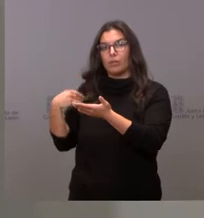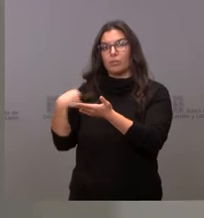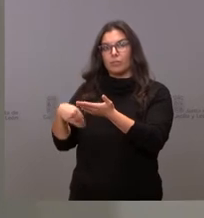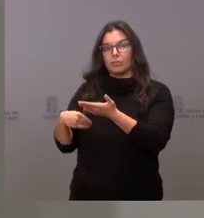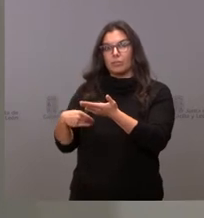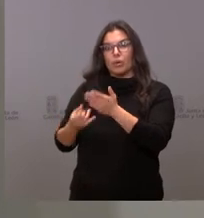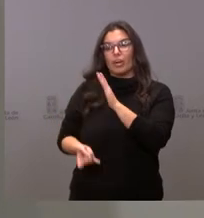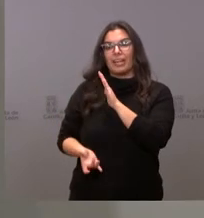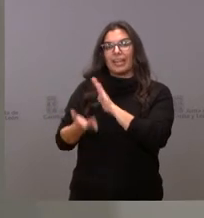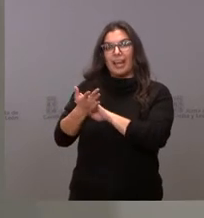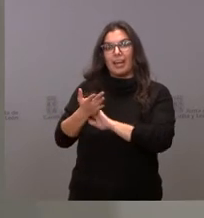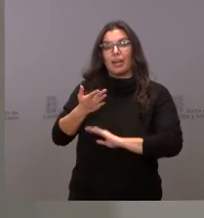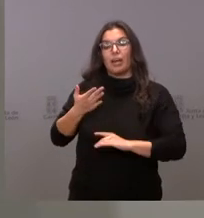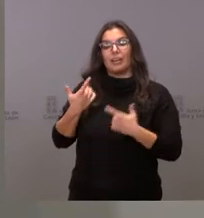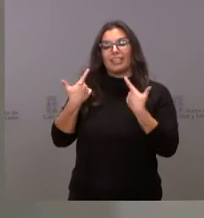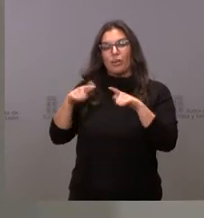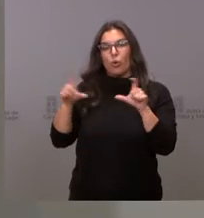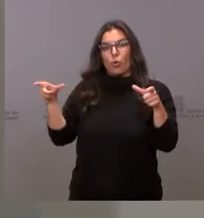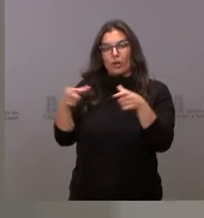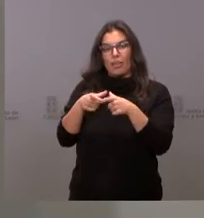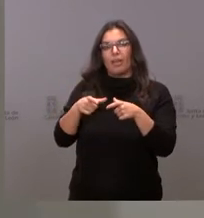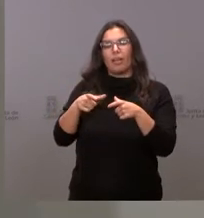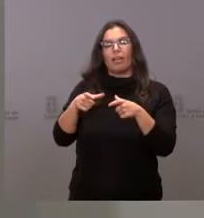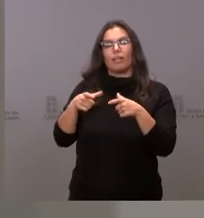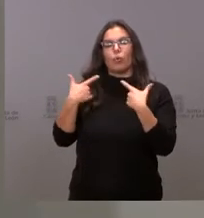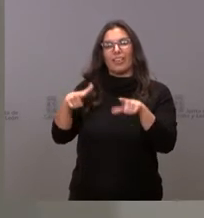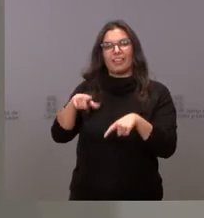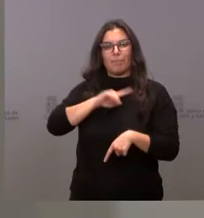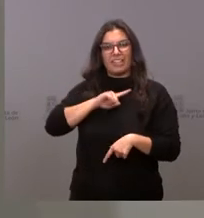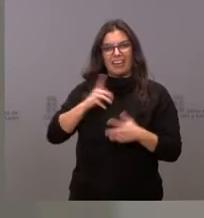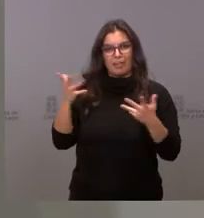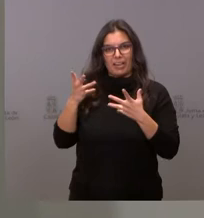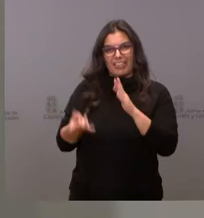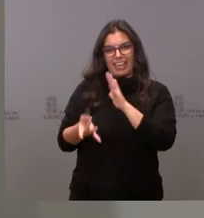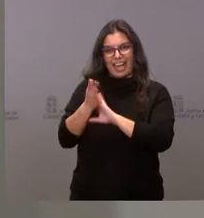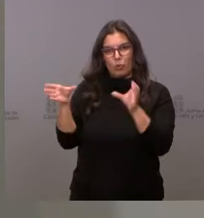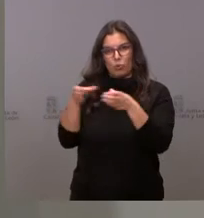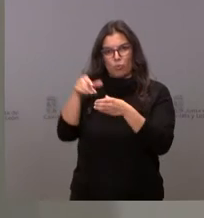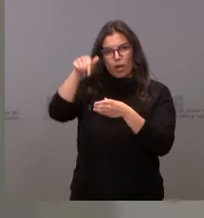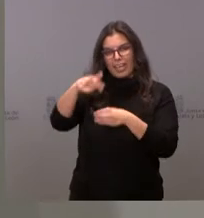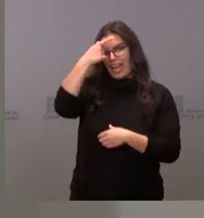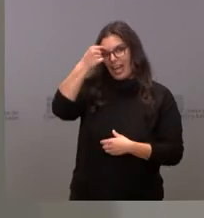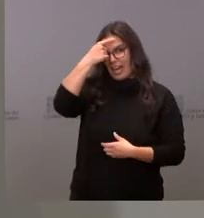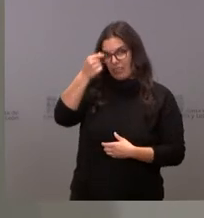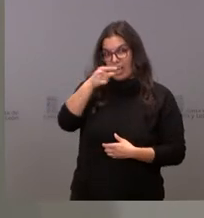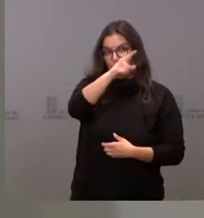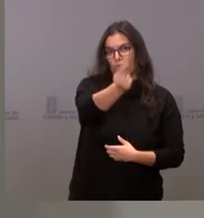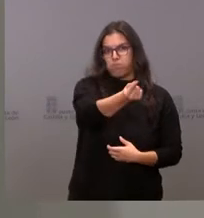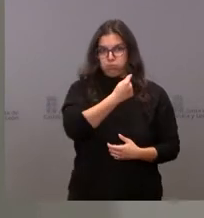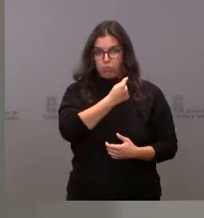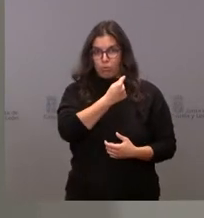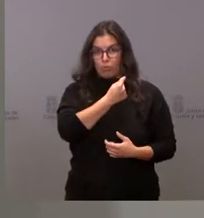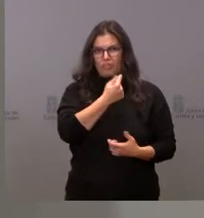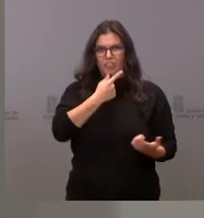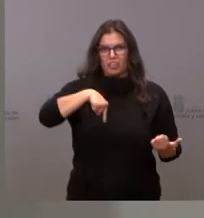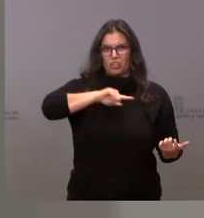academia de la UME o de una unidad de la UME en la provincia de Ávila. Y cuando digo sorprendente digo porque se nos calificó de cínicos